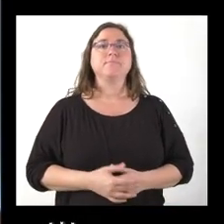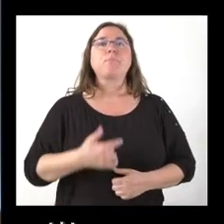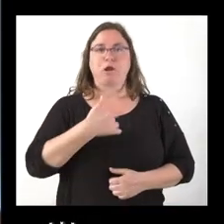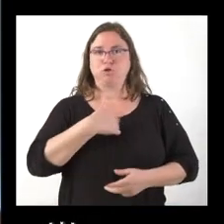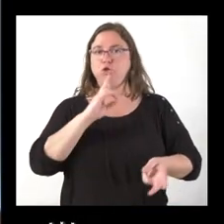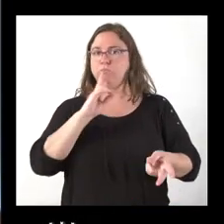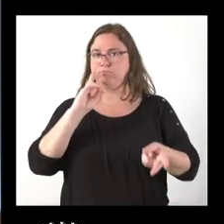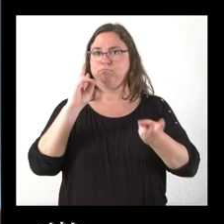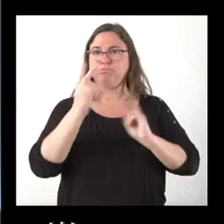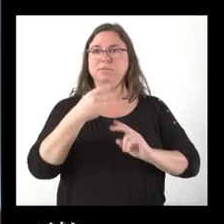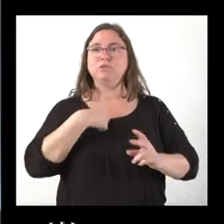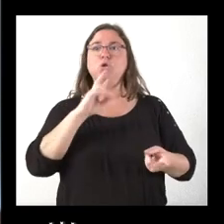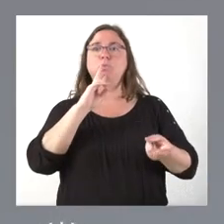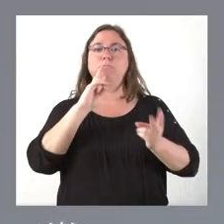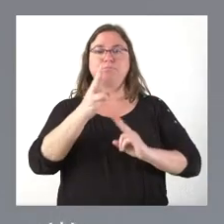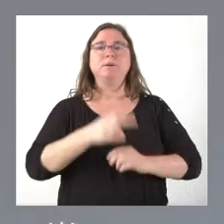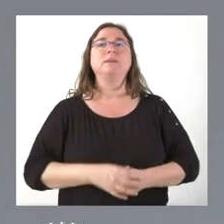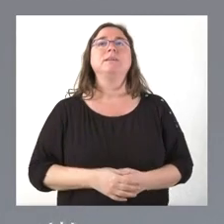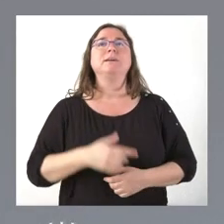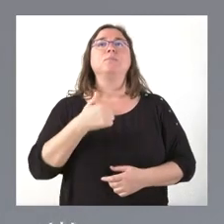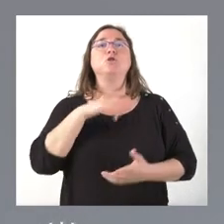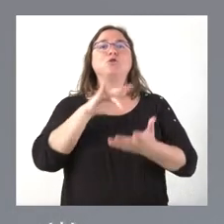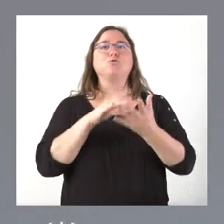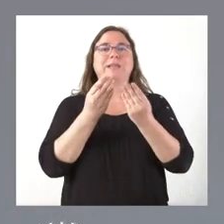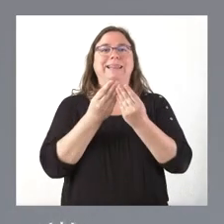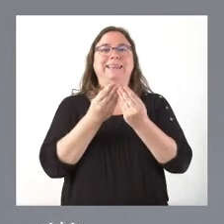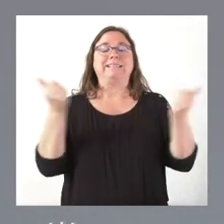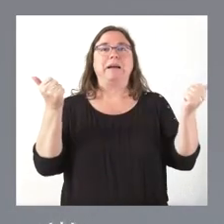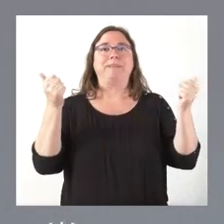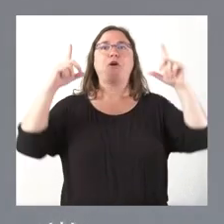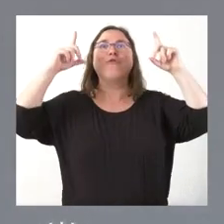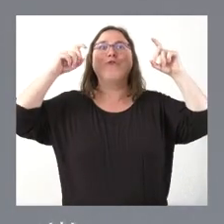Le contesto, le contesto, que ha desaparecido usted de la imagen.